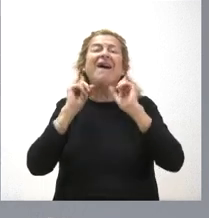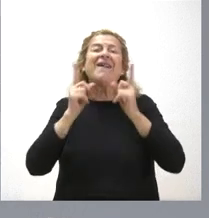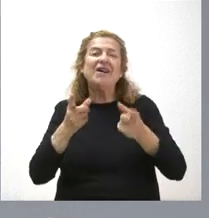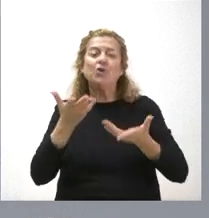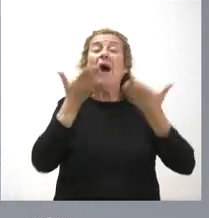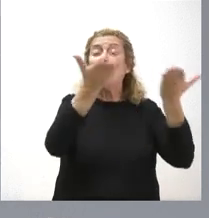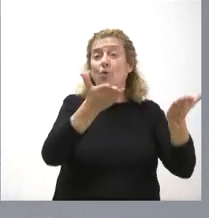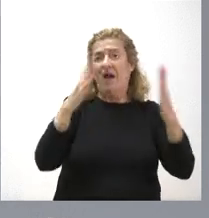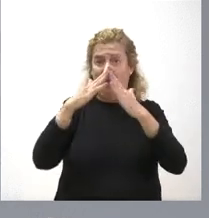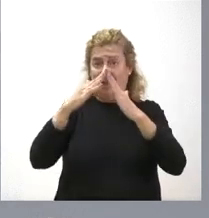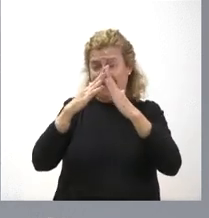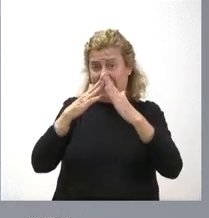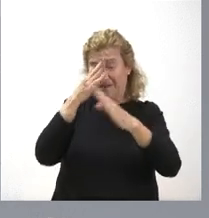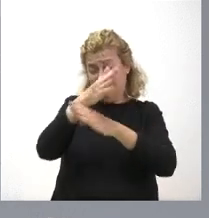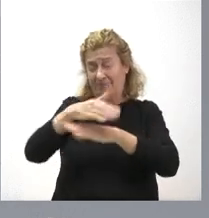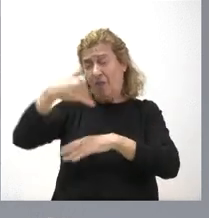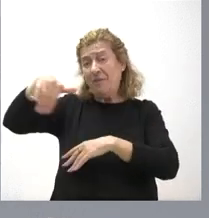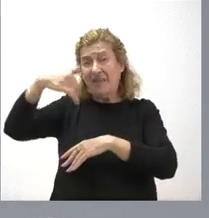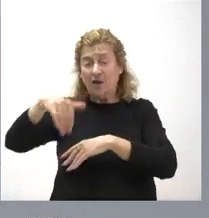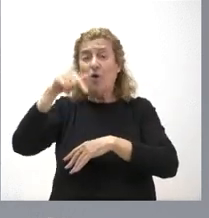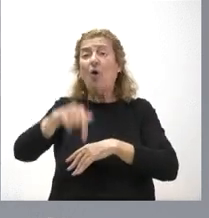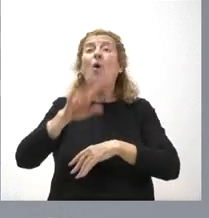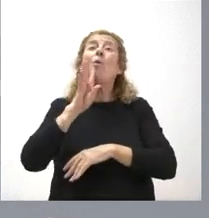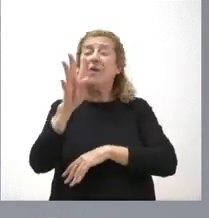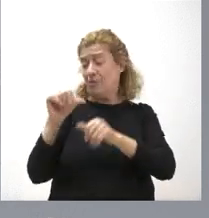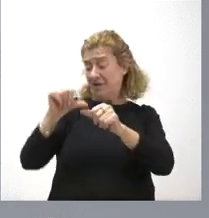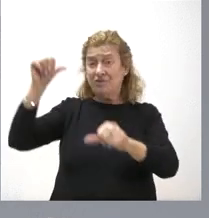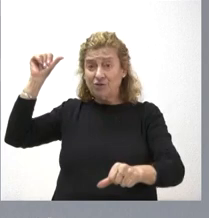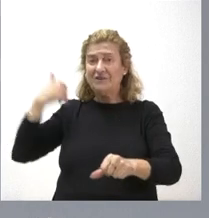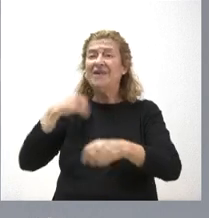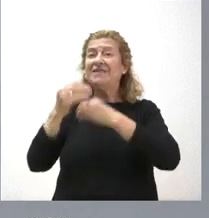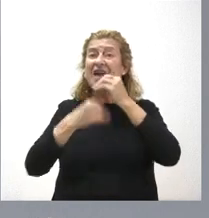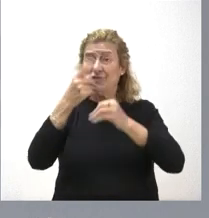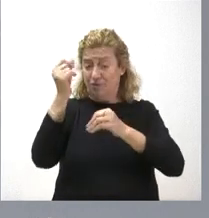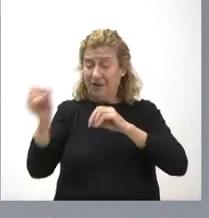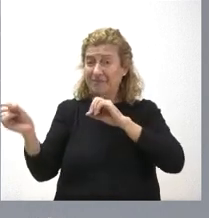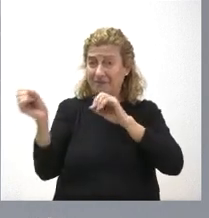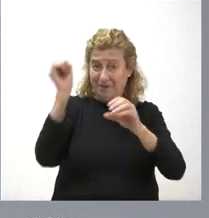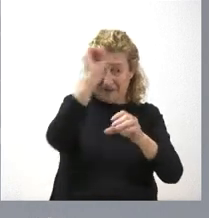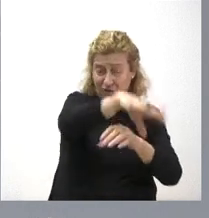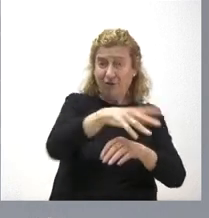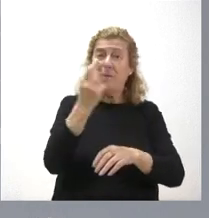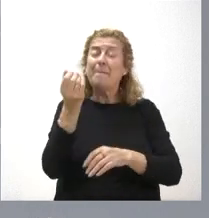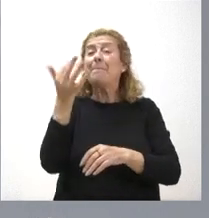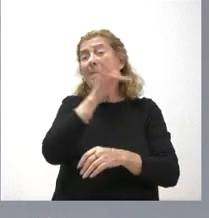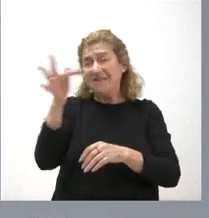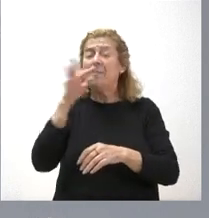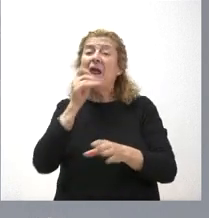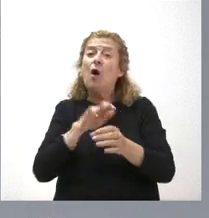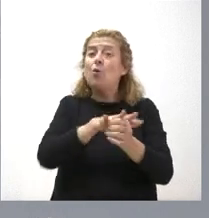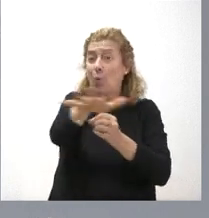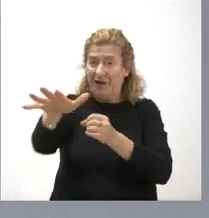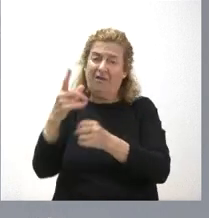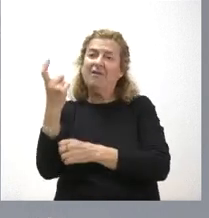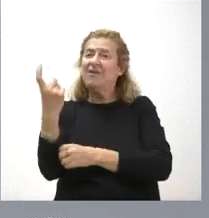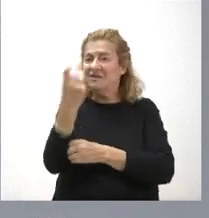ayuda a domicilio. En estos últimos cuatro años se ha hecho una inversión adicional para cubrir las